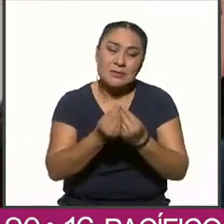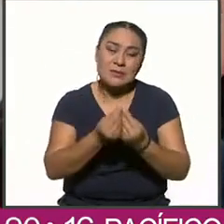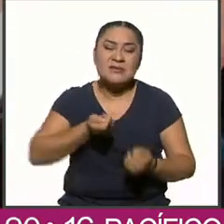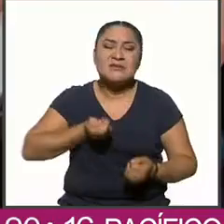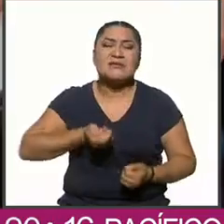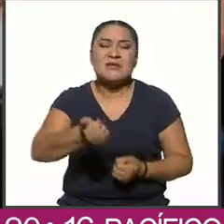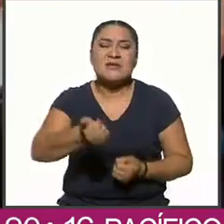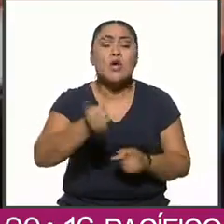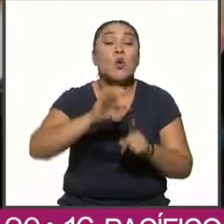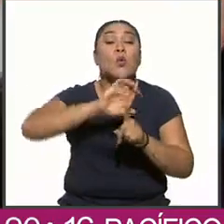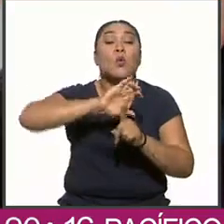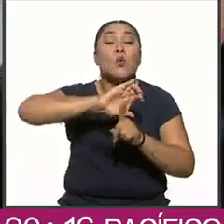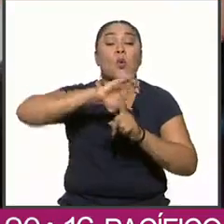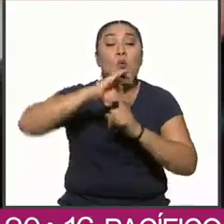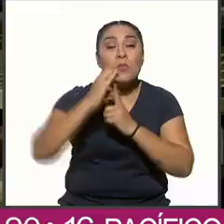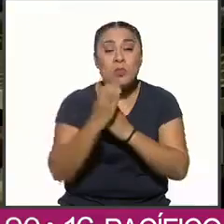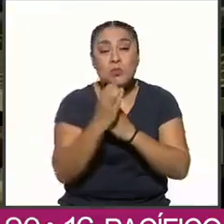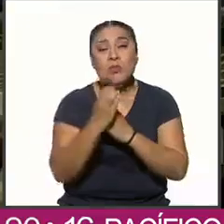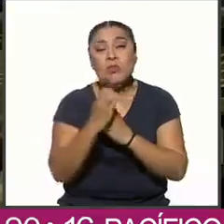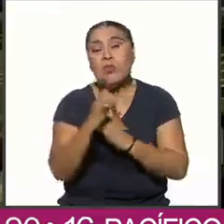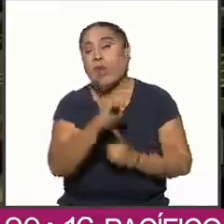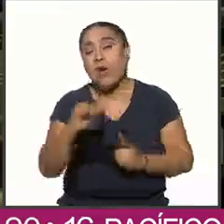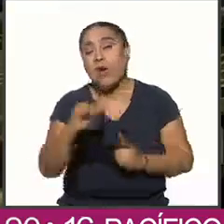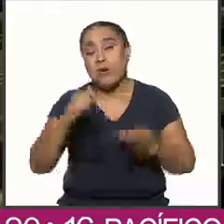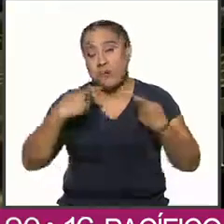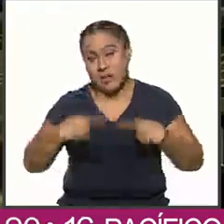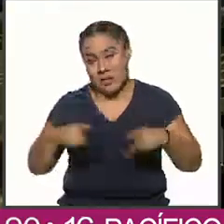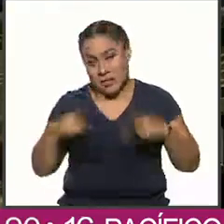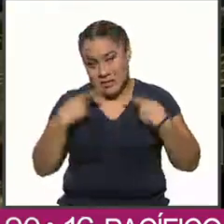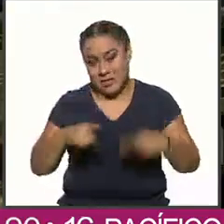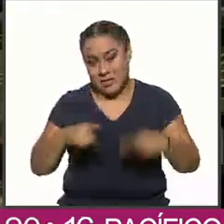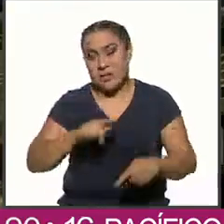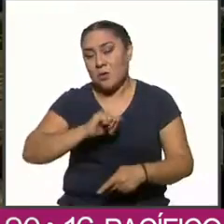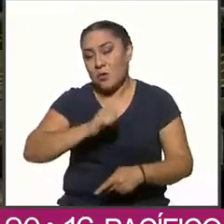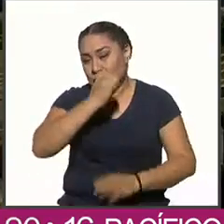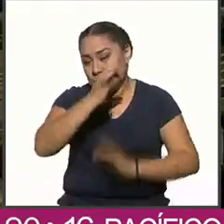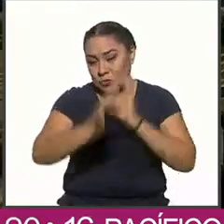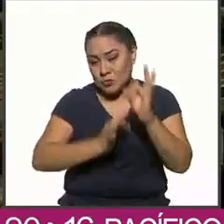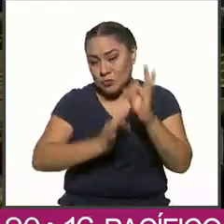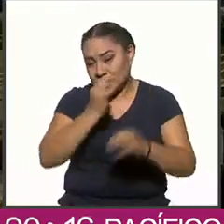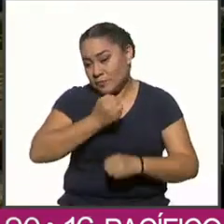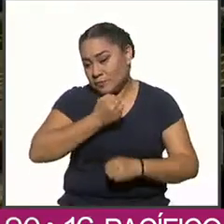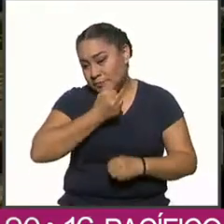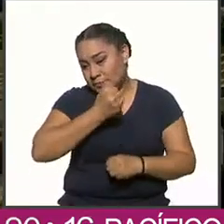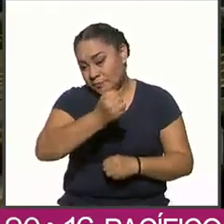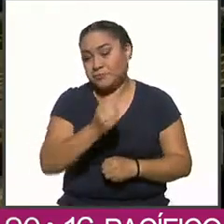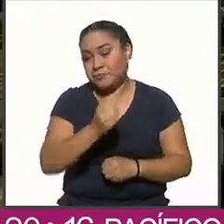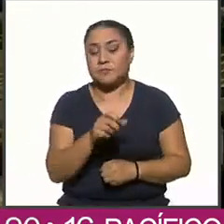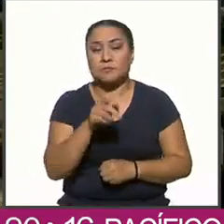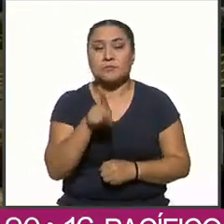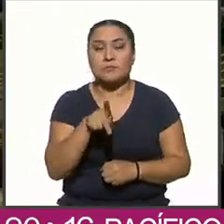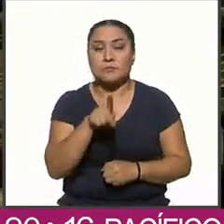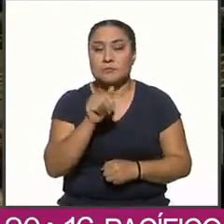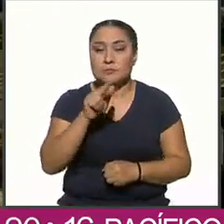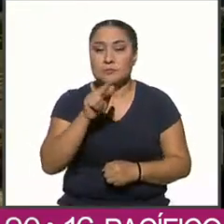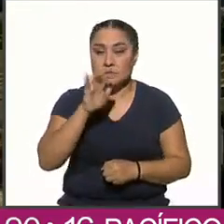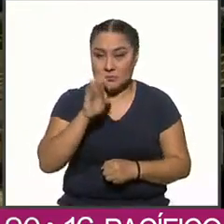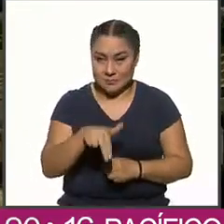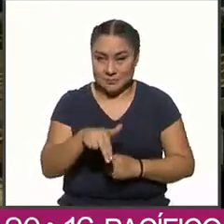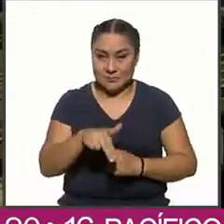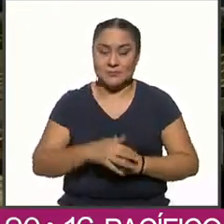Comité Ciudadano. 11 Noticias, Karen Ballesteros.